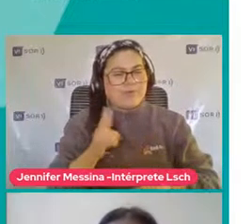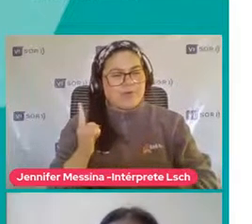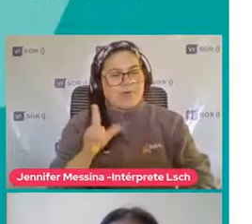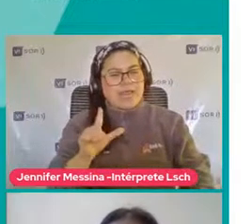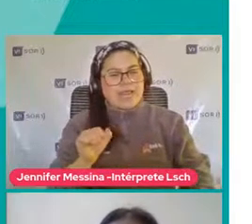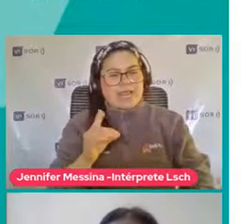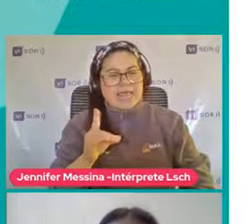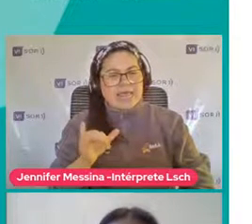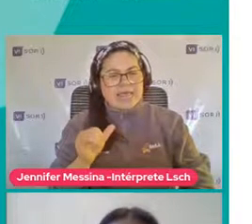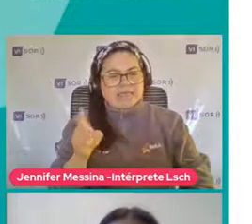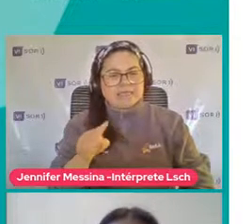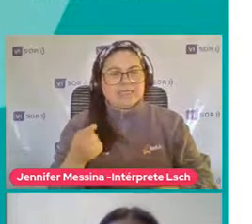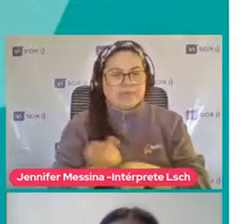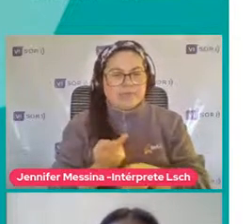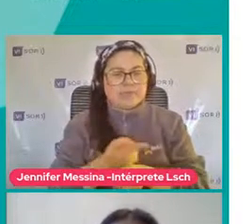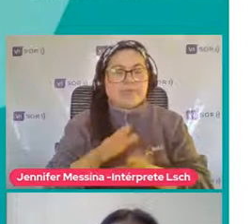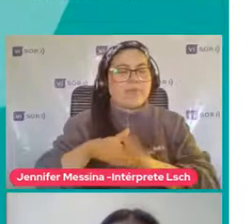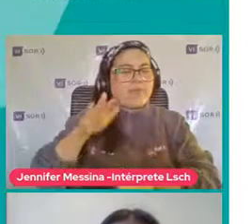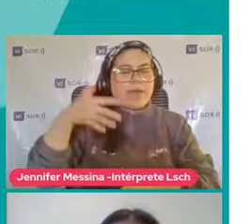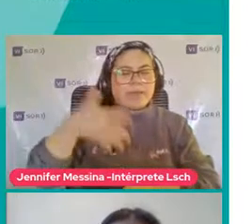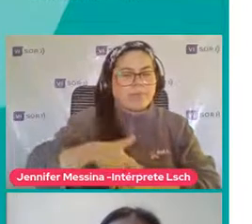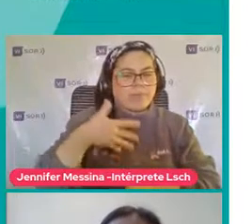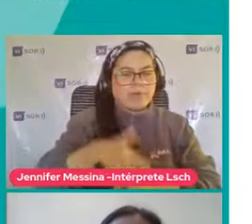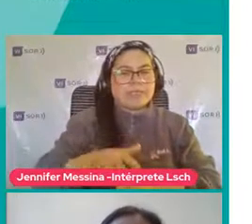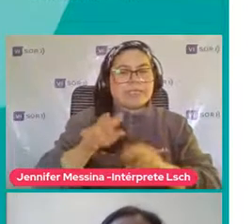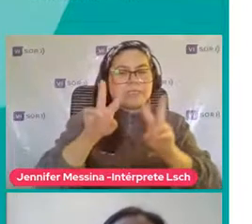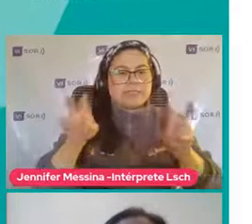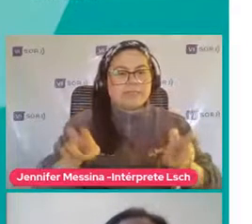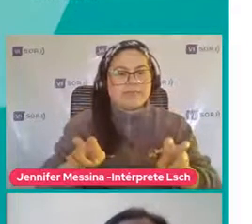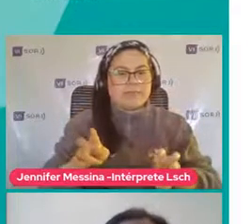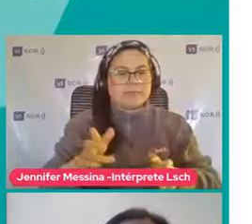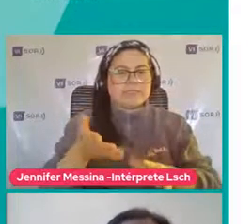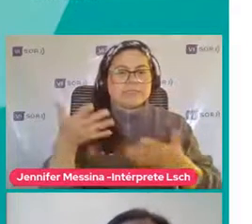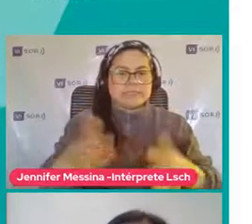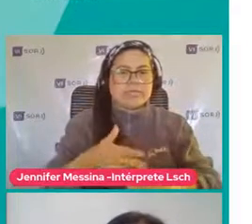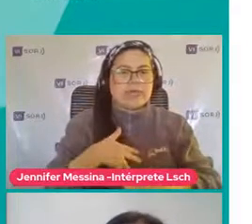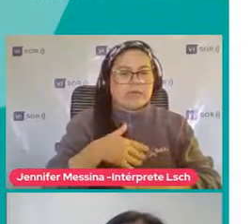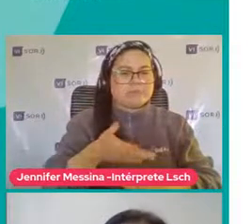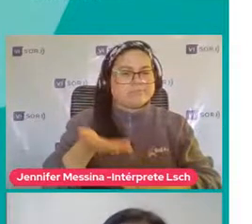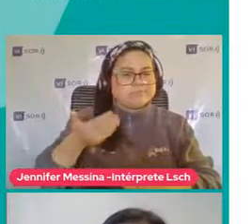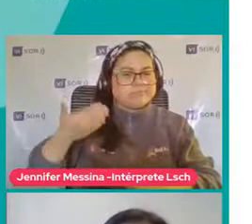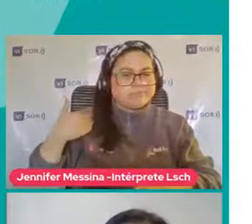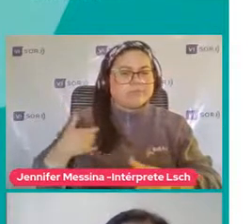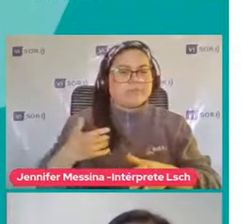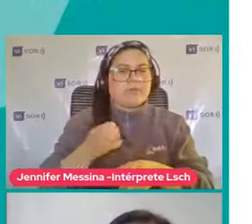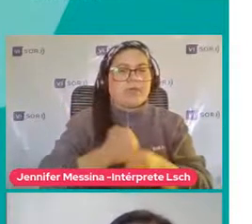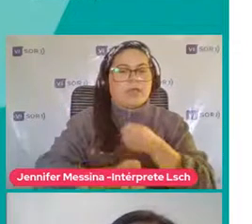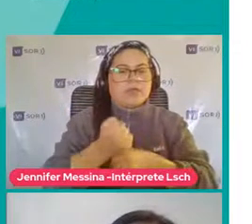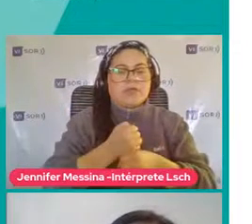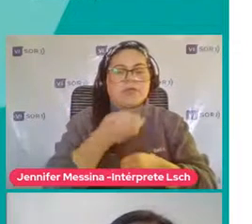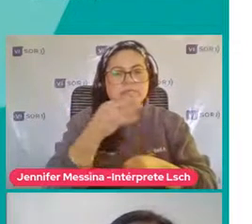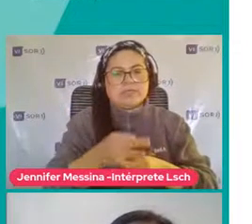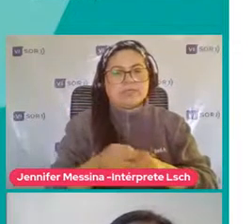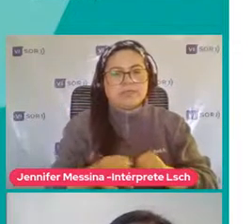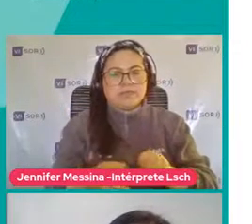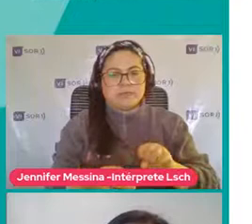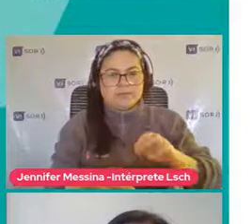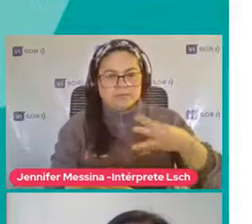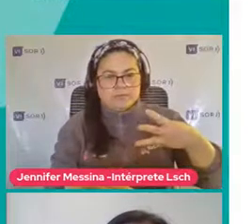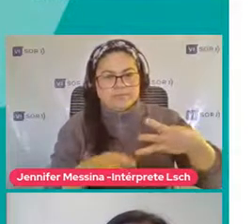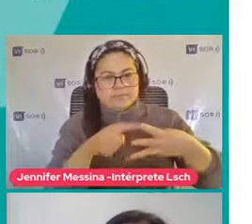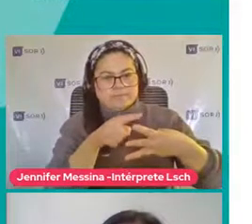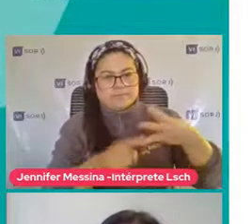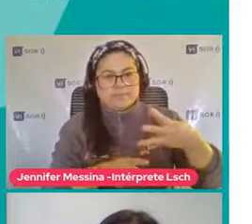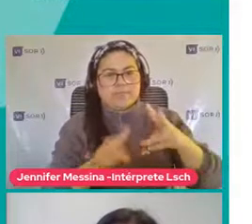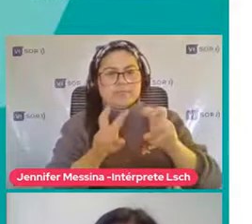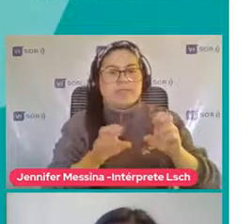De esto Es que el trastorno Del espectro autista Se define Ya desde hace Algunos años Con una diada Esta diada Tiene que ver Con la comunicación